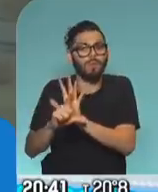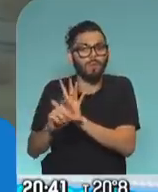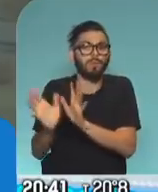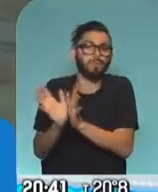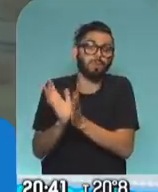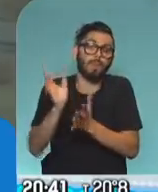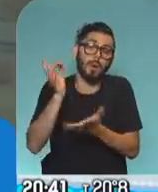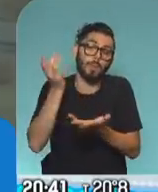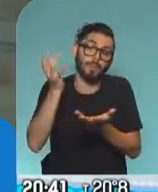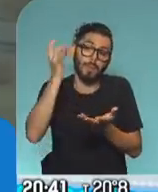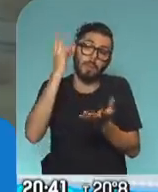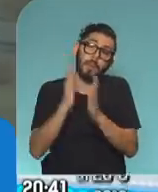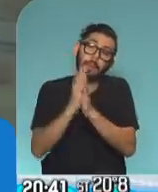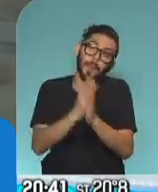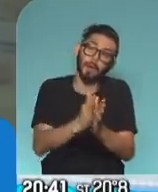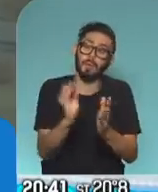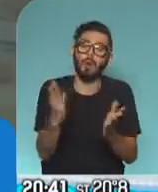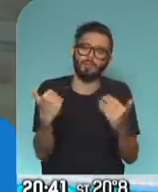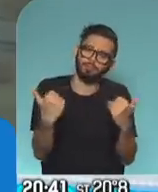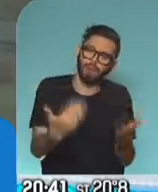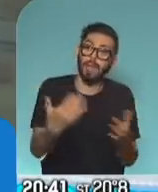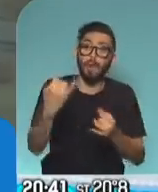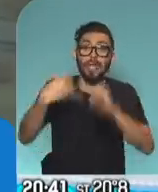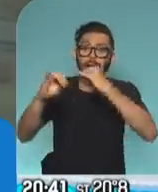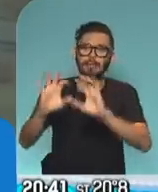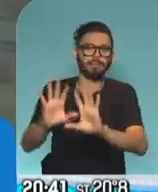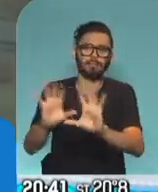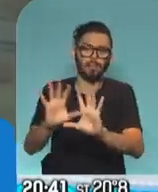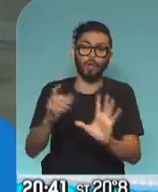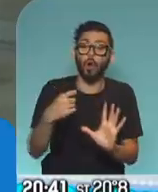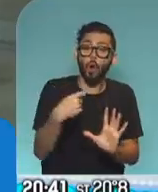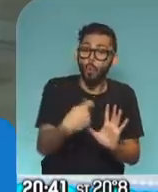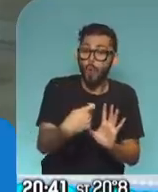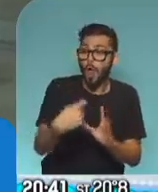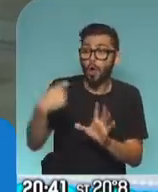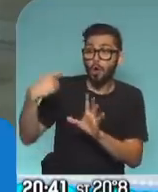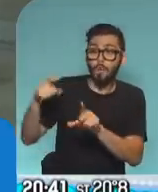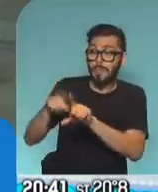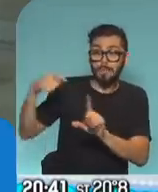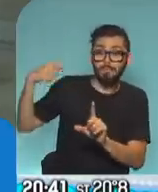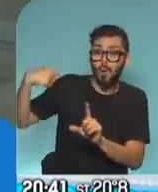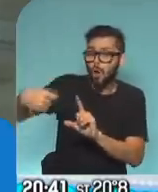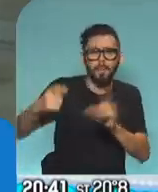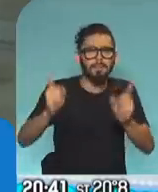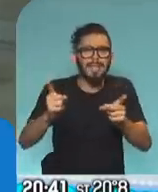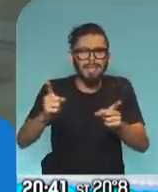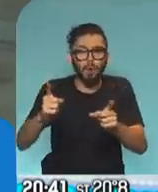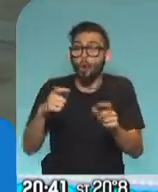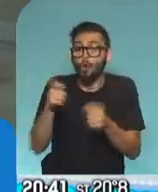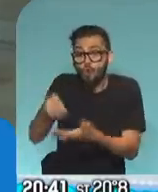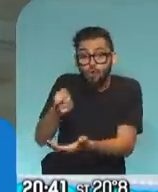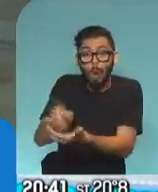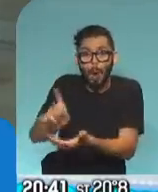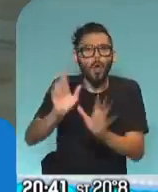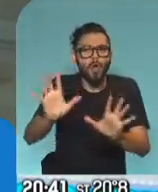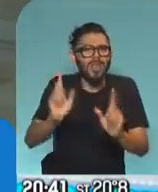perdonar, condonar ese interés acumulado. Entonces, la cuota que debe el jubilado es la misma cantidad de cuotas con el mismo valor. Así